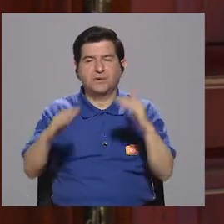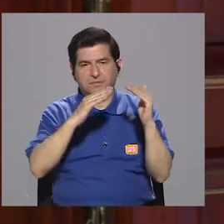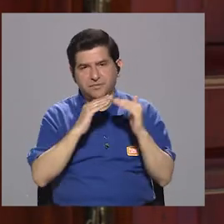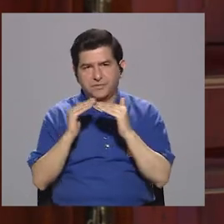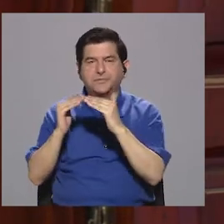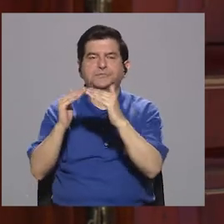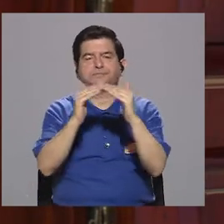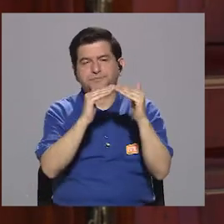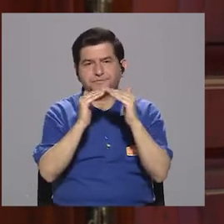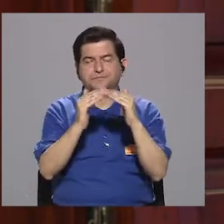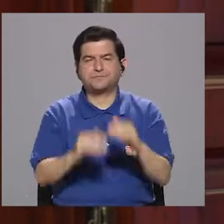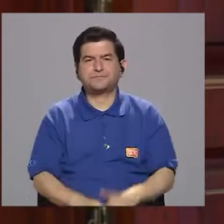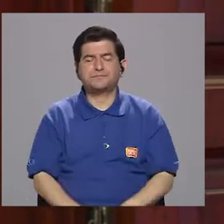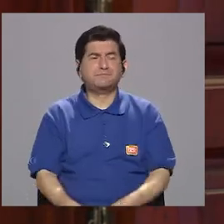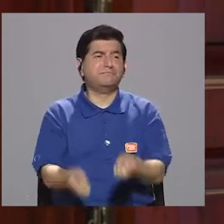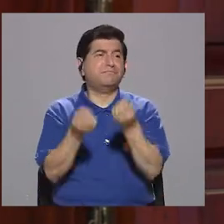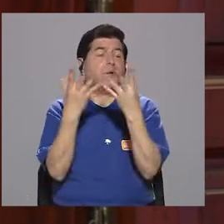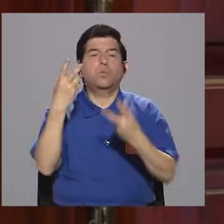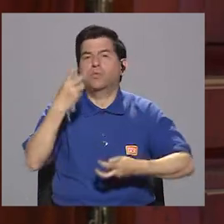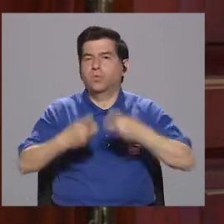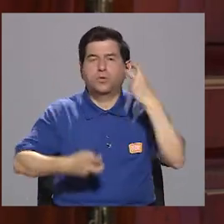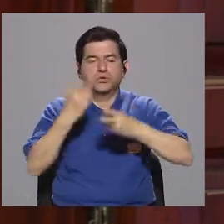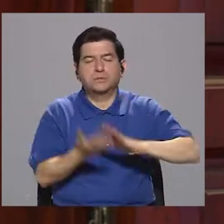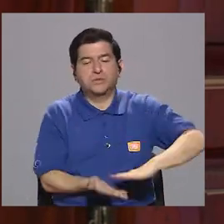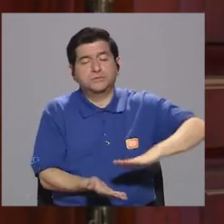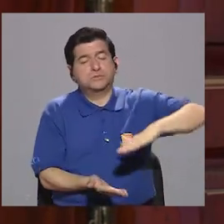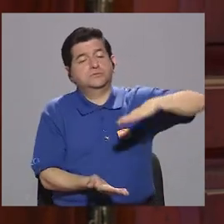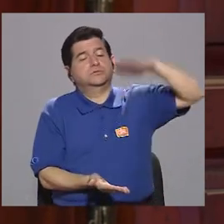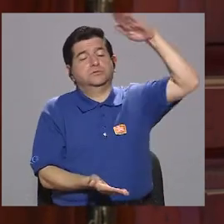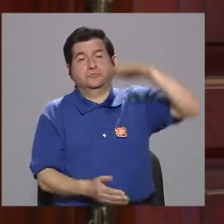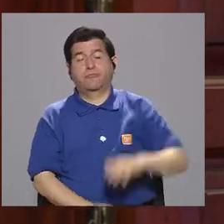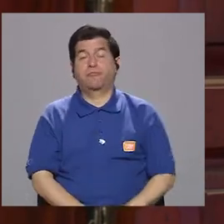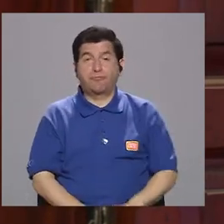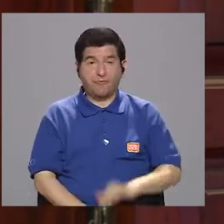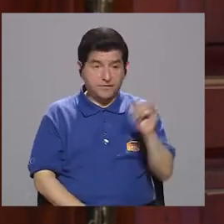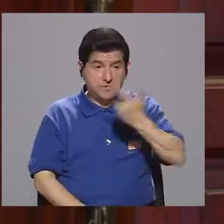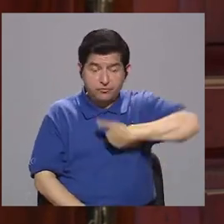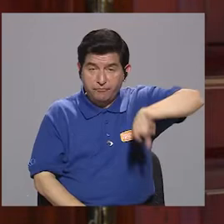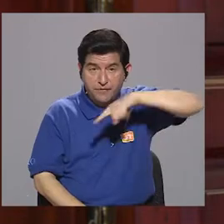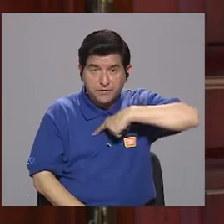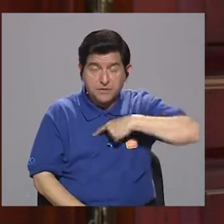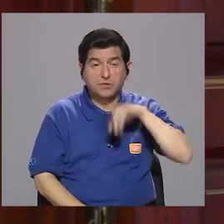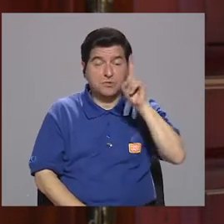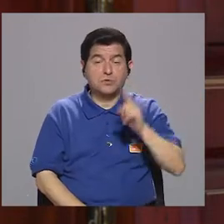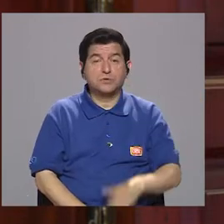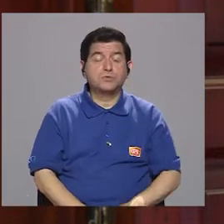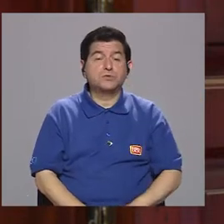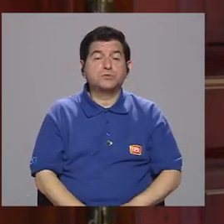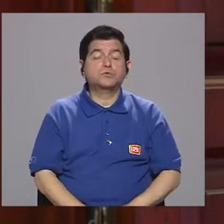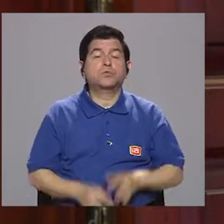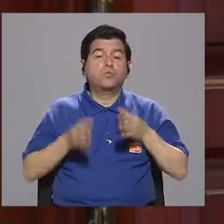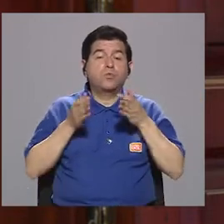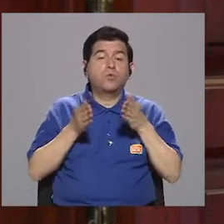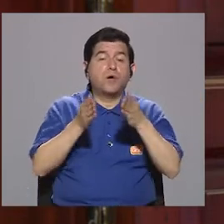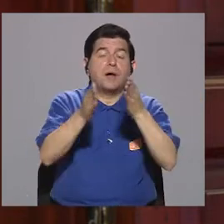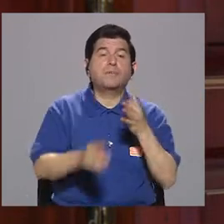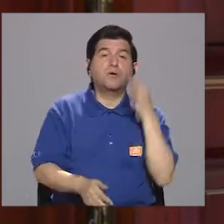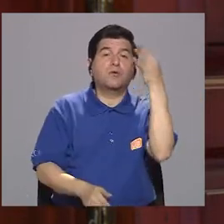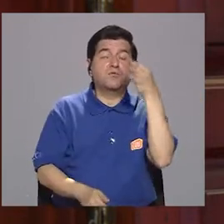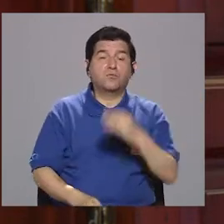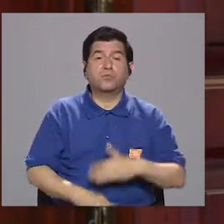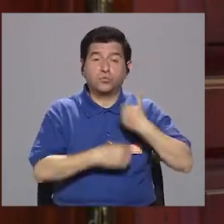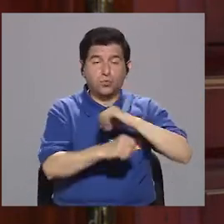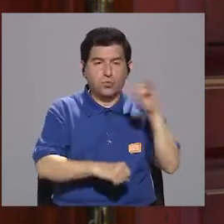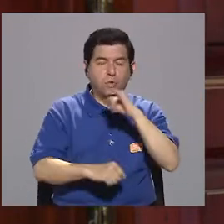con una gran cantidad de problemas acumulados. Así como le fuimos dando un norte a la municipalidad de San José, se lo